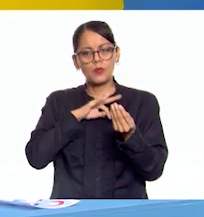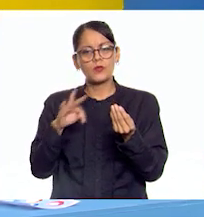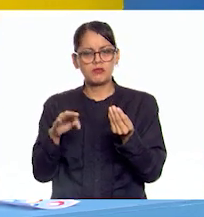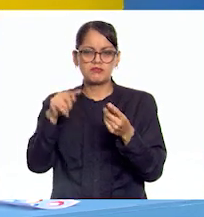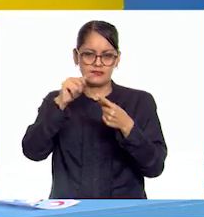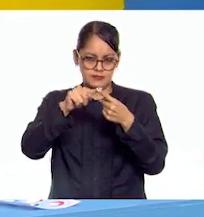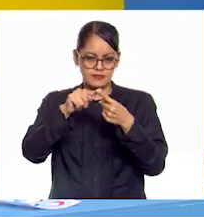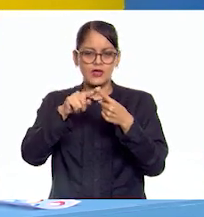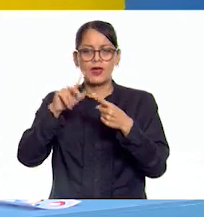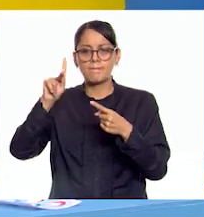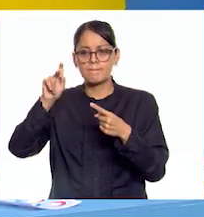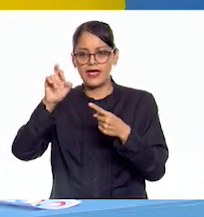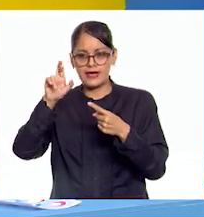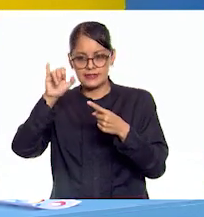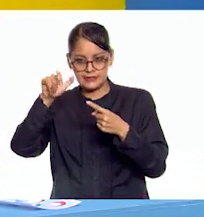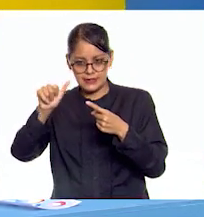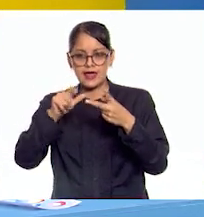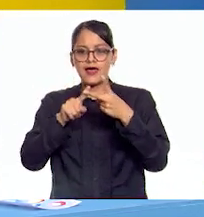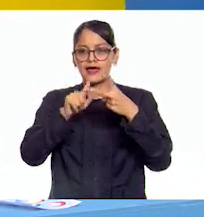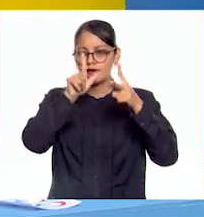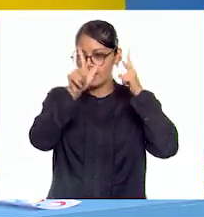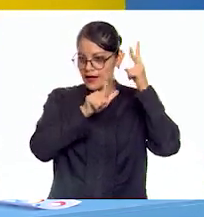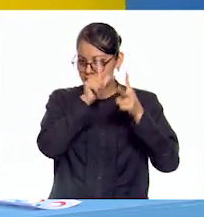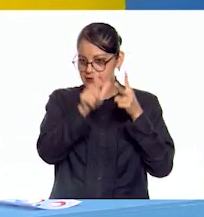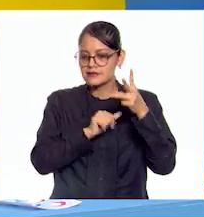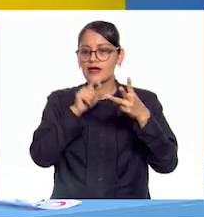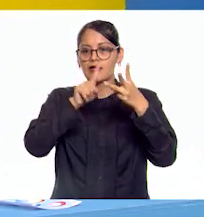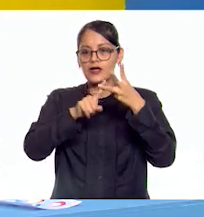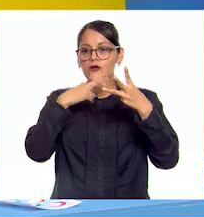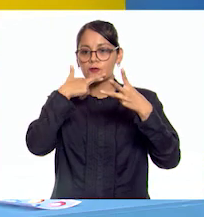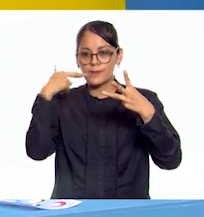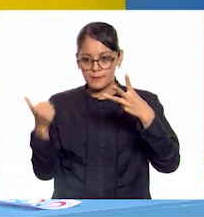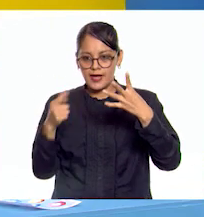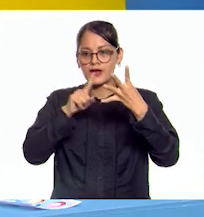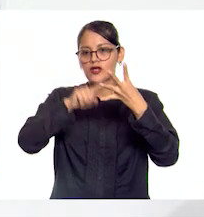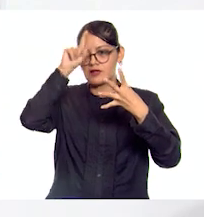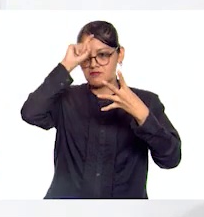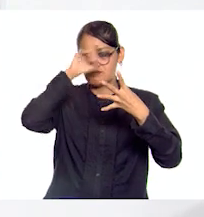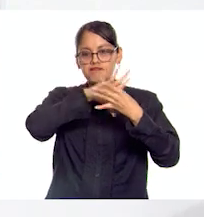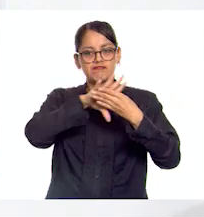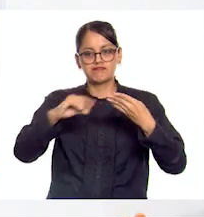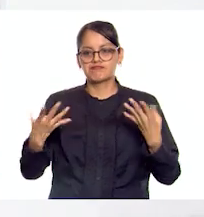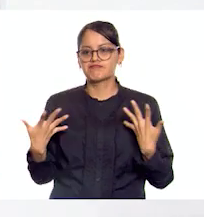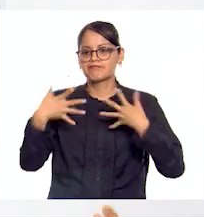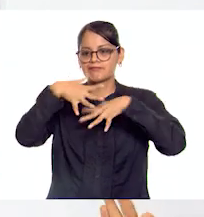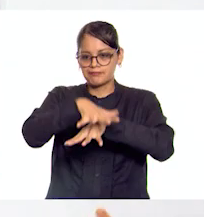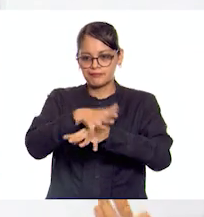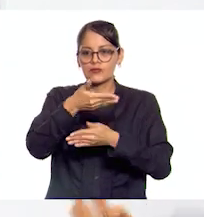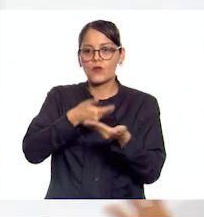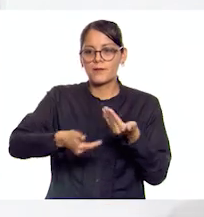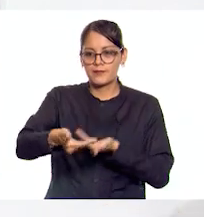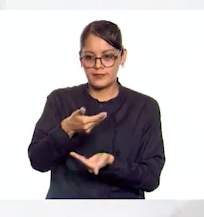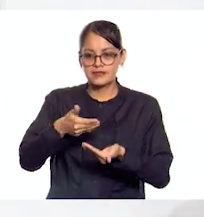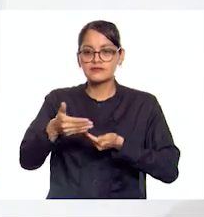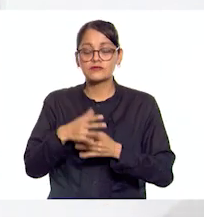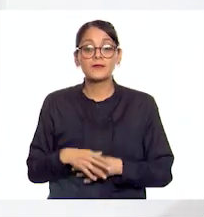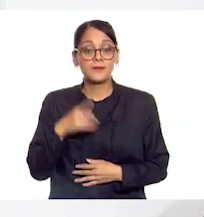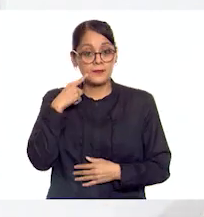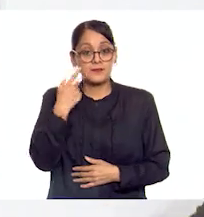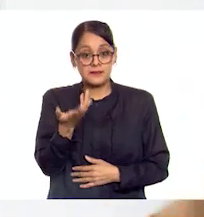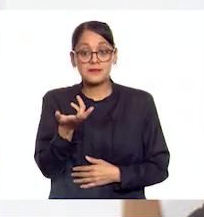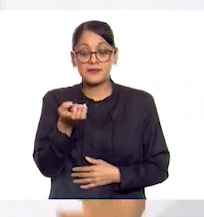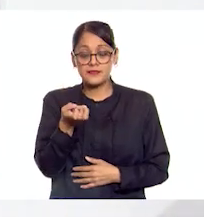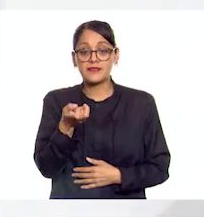persas, griegos, romanos y egipcios. Una muestra clara de esta